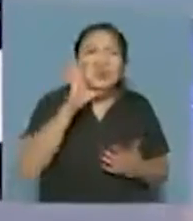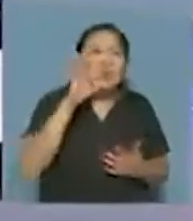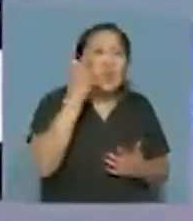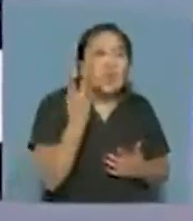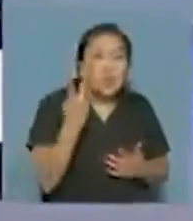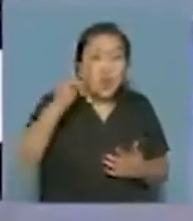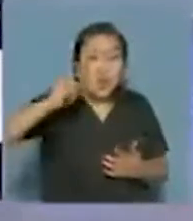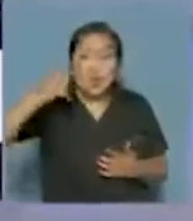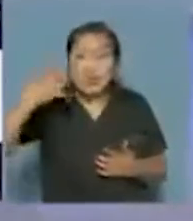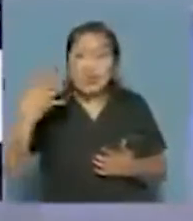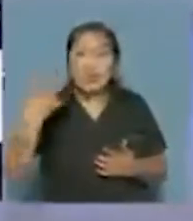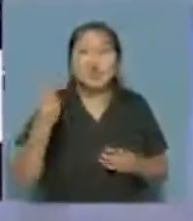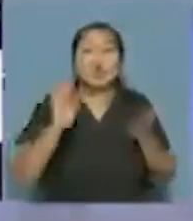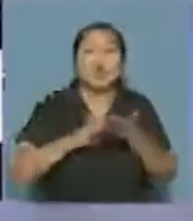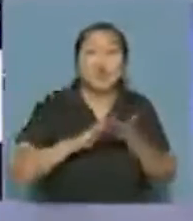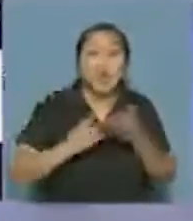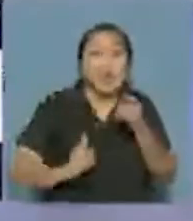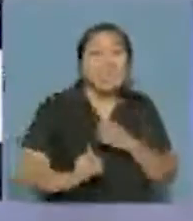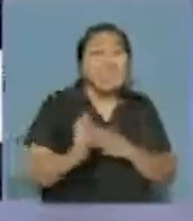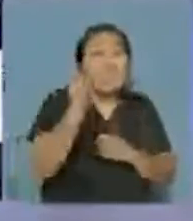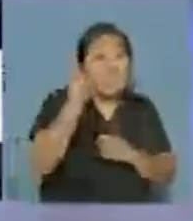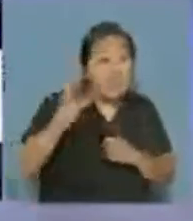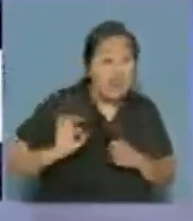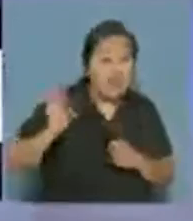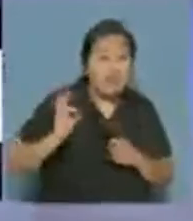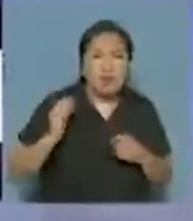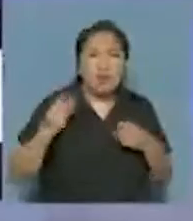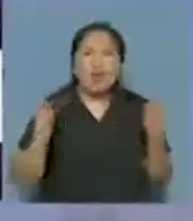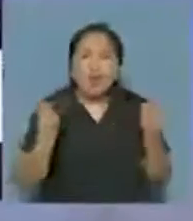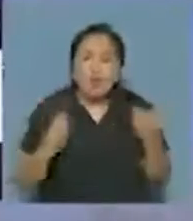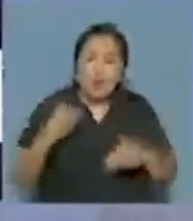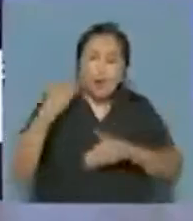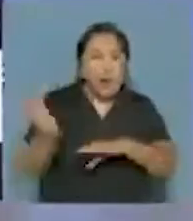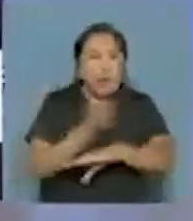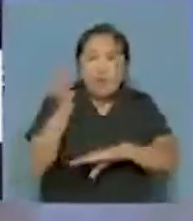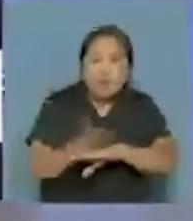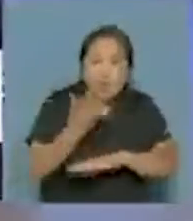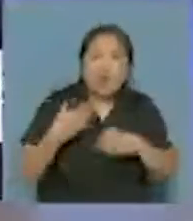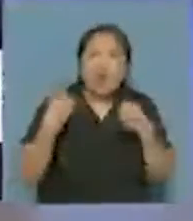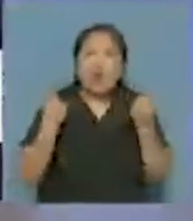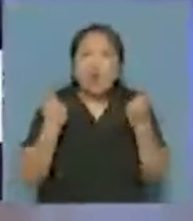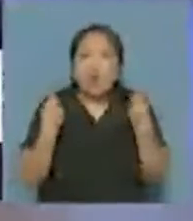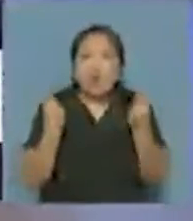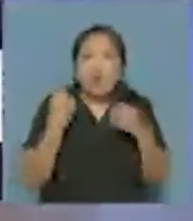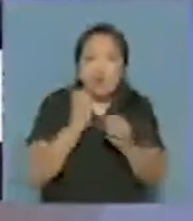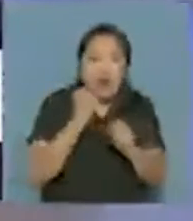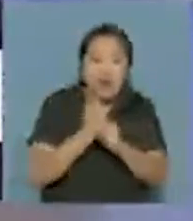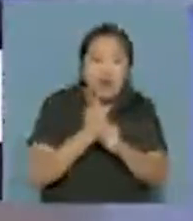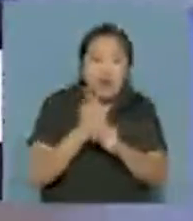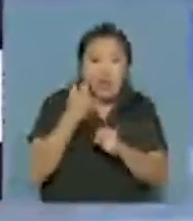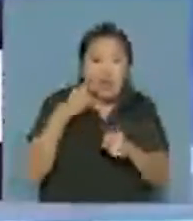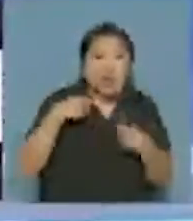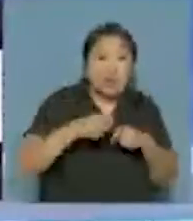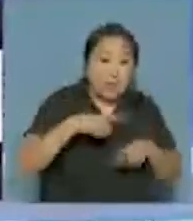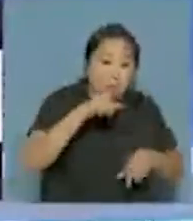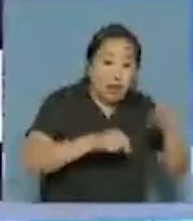52.5 en lo que hace a la cuestión anual, ¿cómo hacemos nosotros para seguir produciendo? Todo esto, así como está, hay que volcarlo al precio.